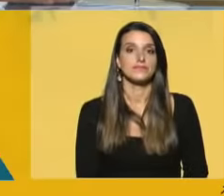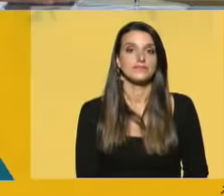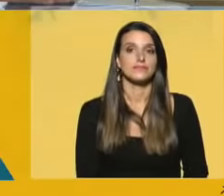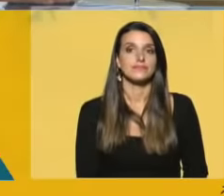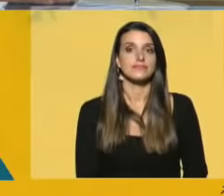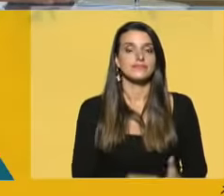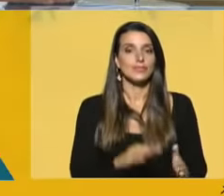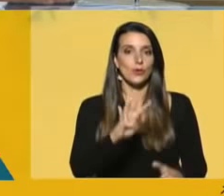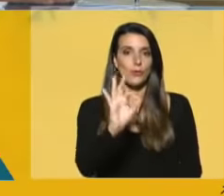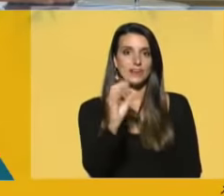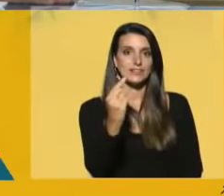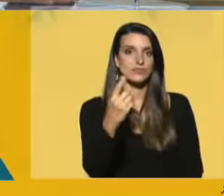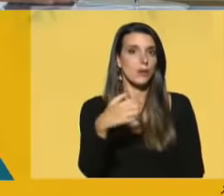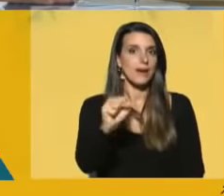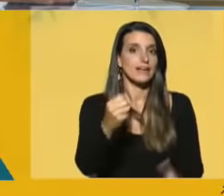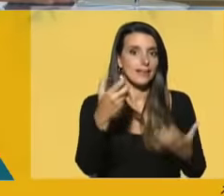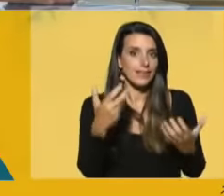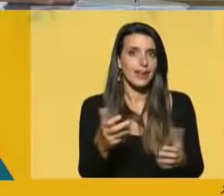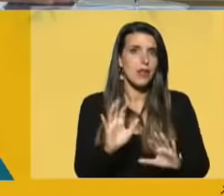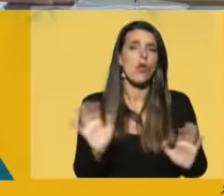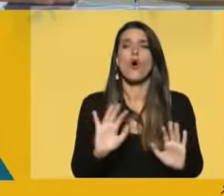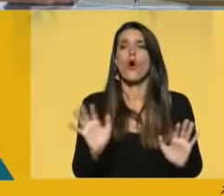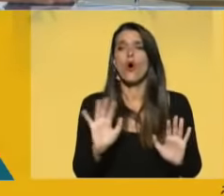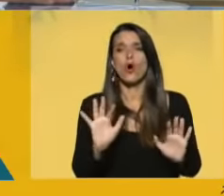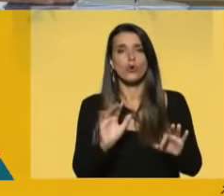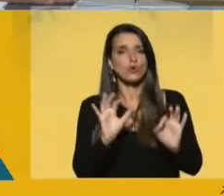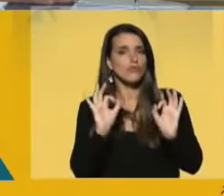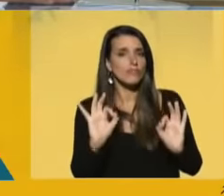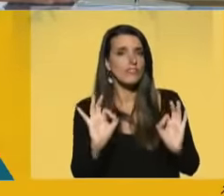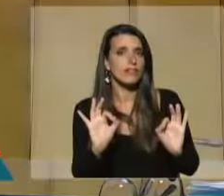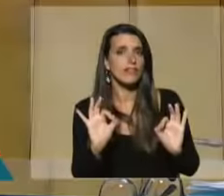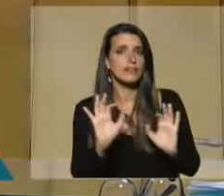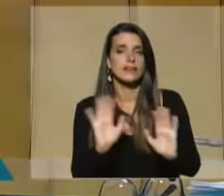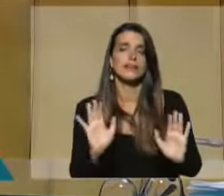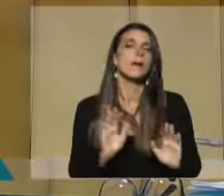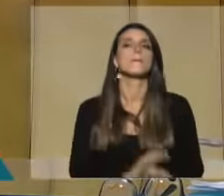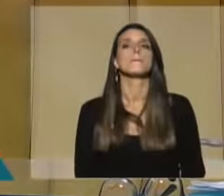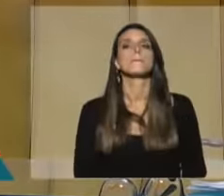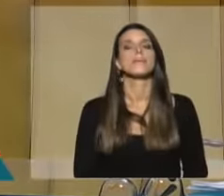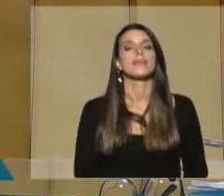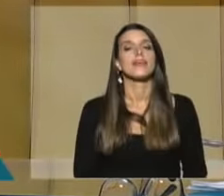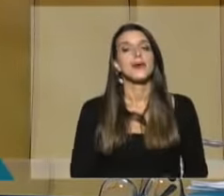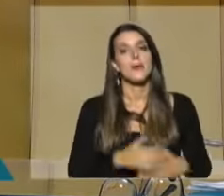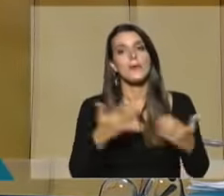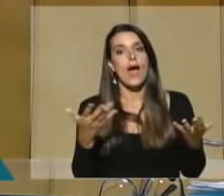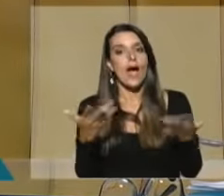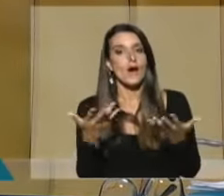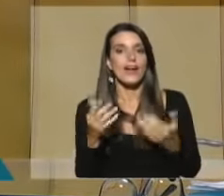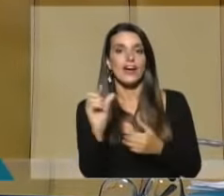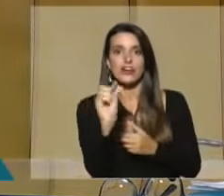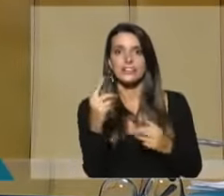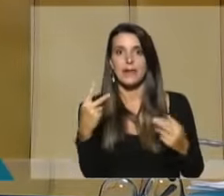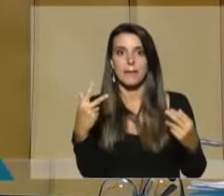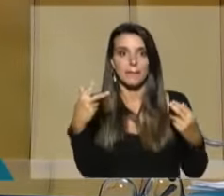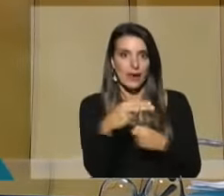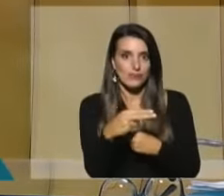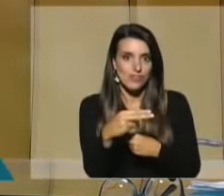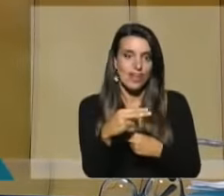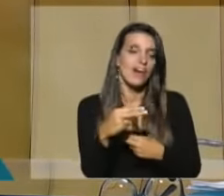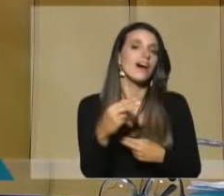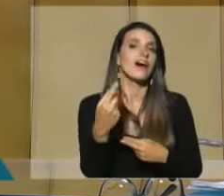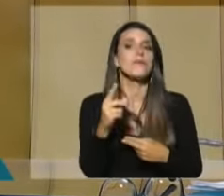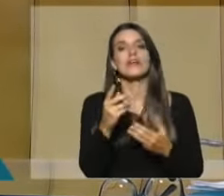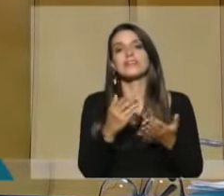Tiene todavía 40 segundos. ¿Quiere usarlos, no? ¿Le alcanzó para redondear la idea? Muy bien. Amigos, tenemos que hacer una pausa nosotros acá.